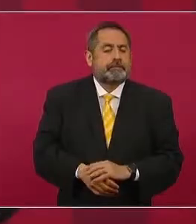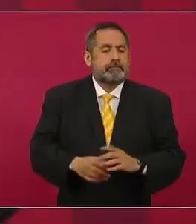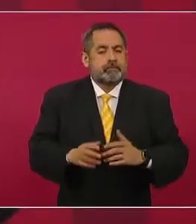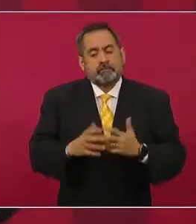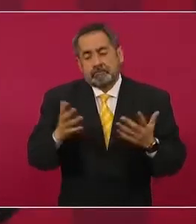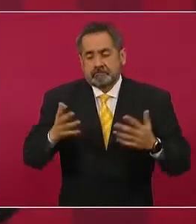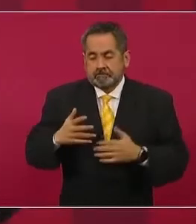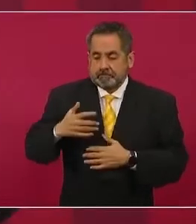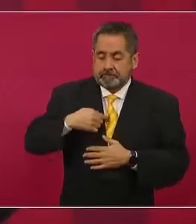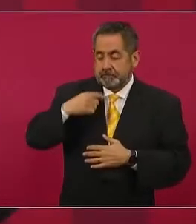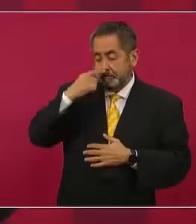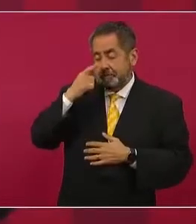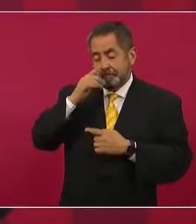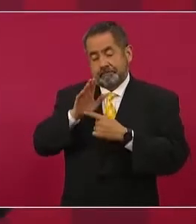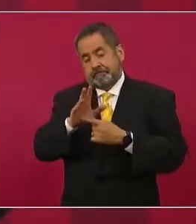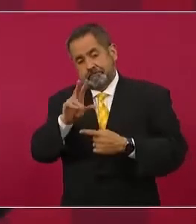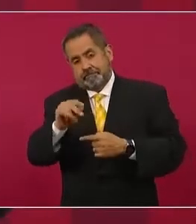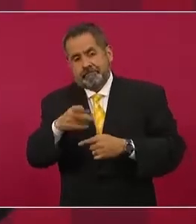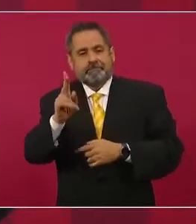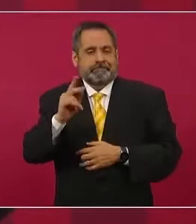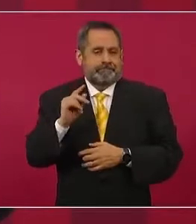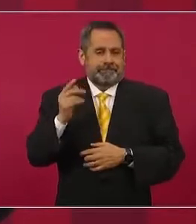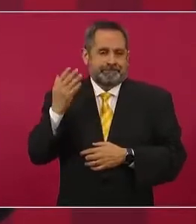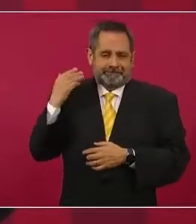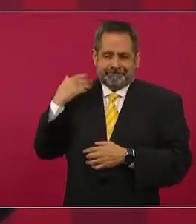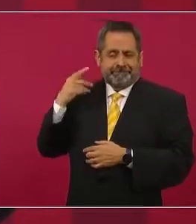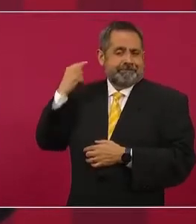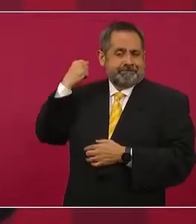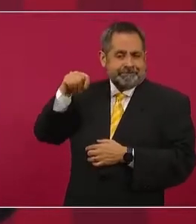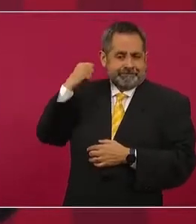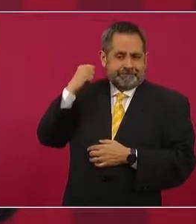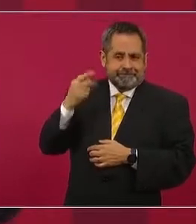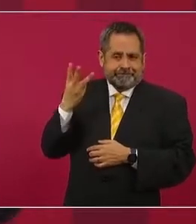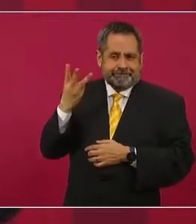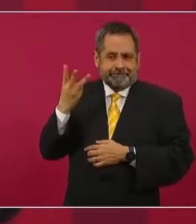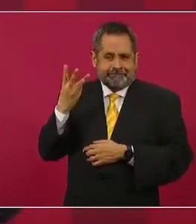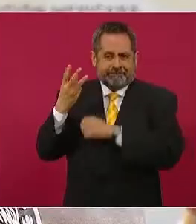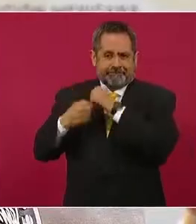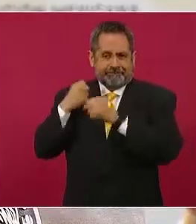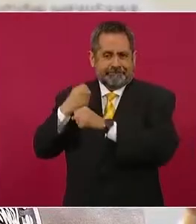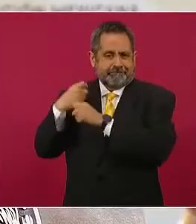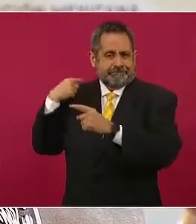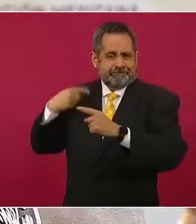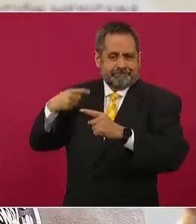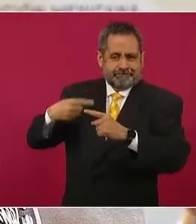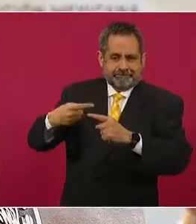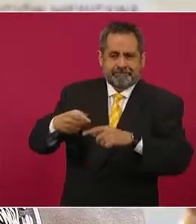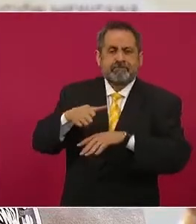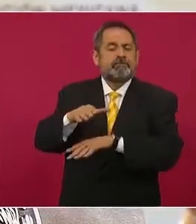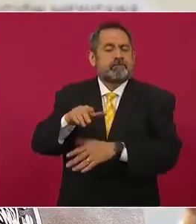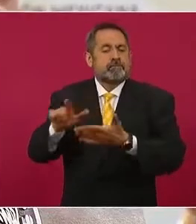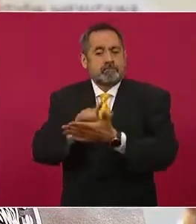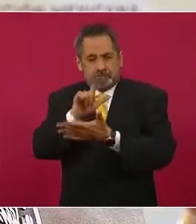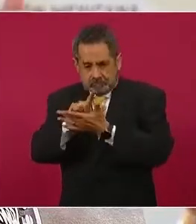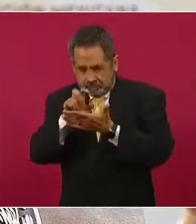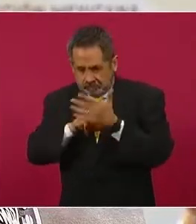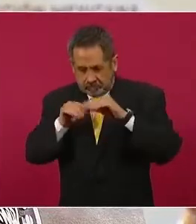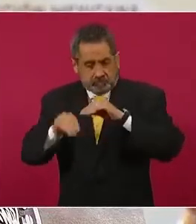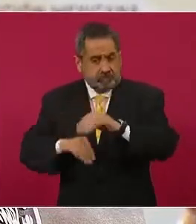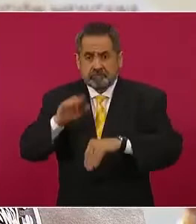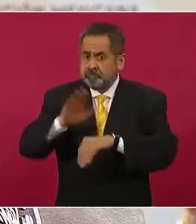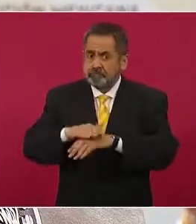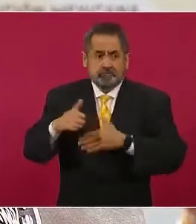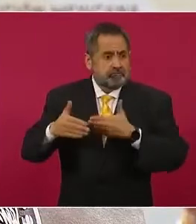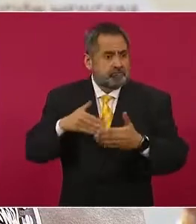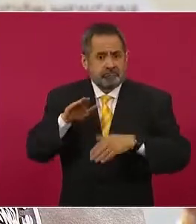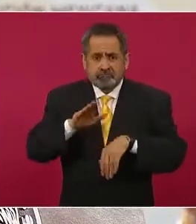presumir, pero en Tabasco en los últimos tres años podemos decir que en materia legislativa se iba a la vanguardia